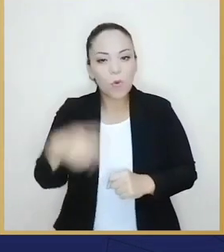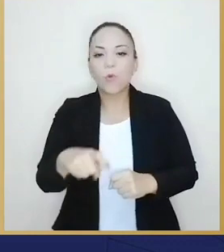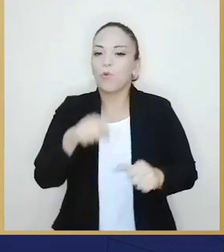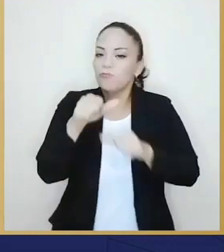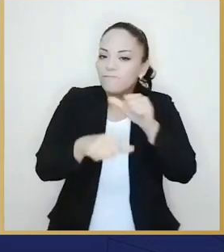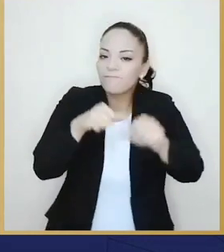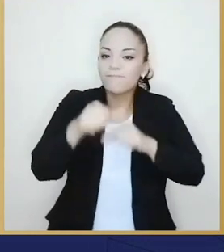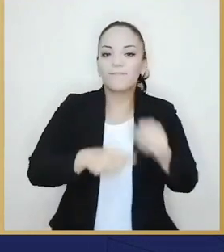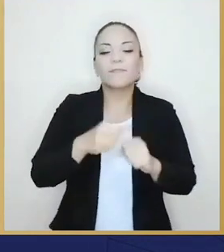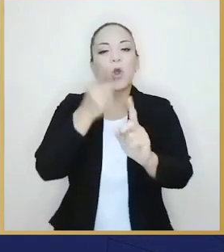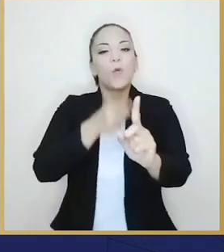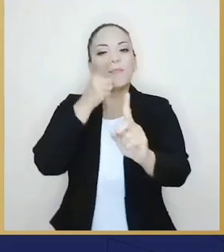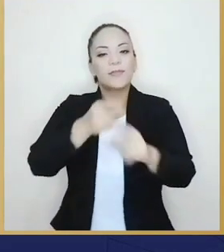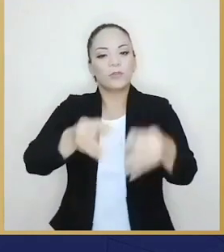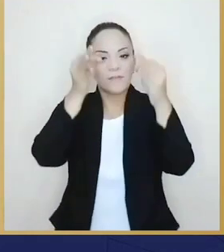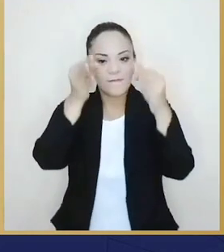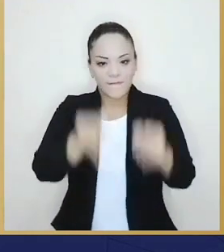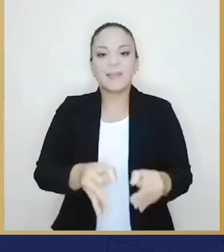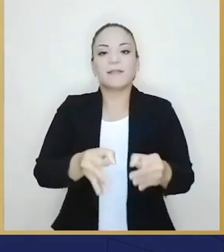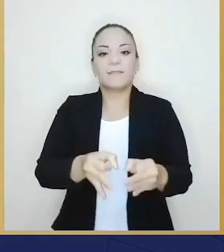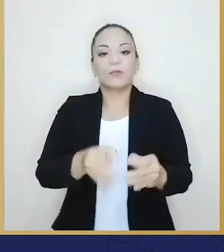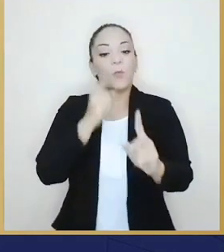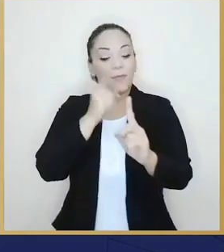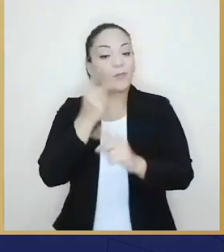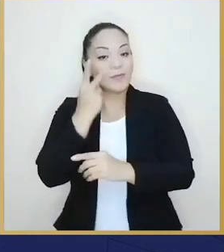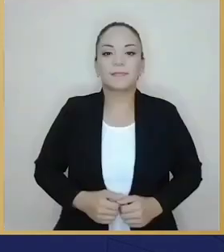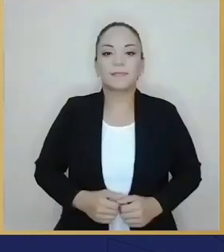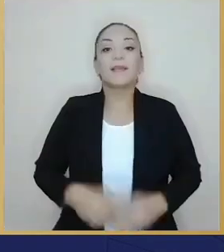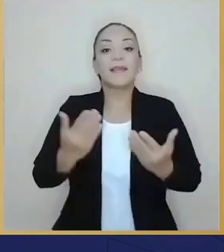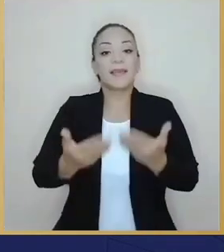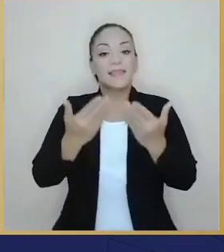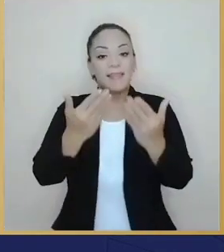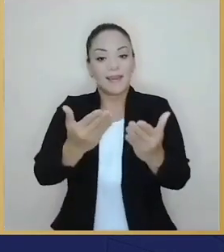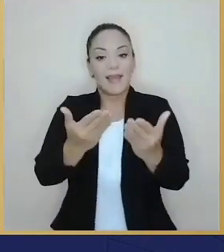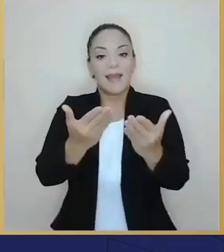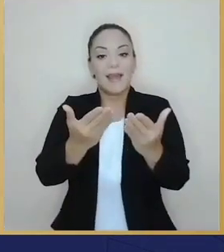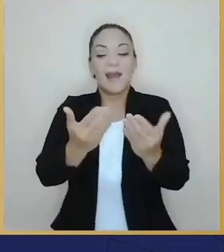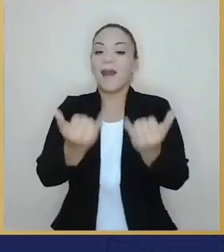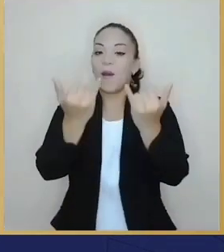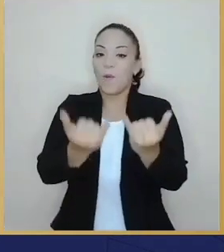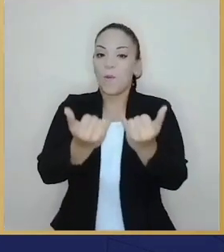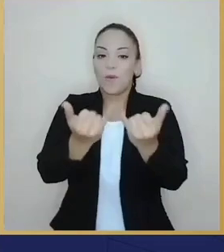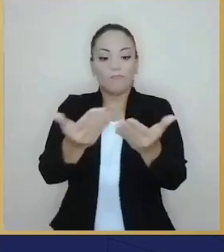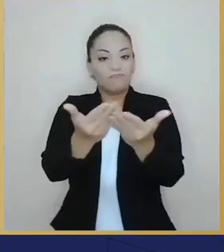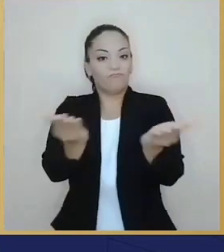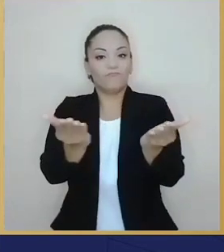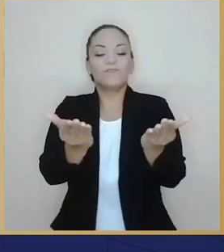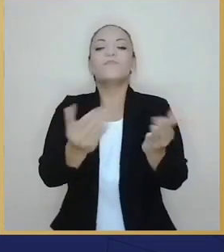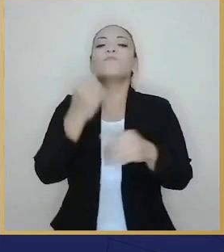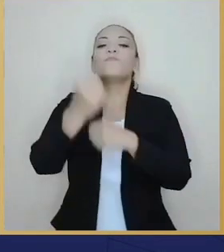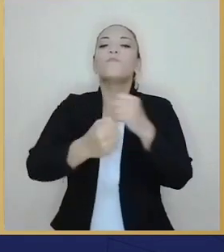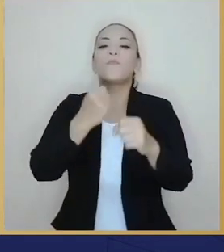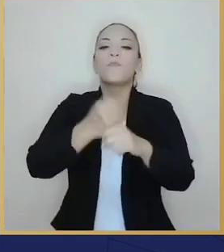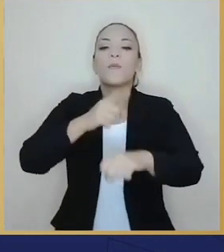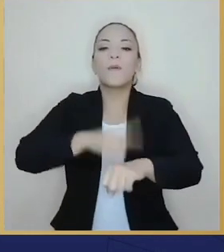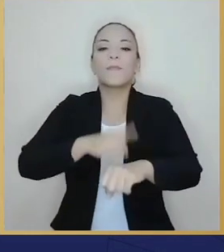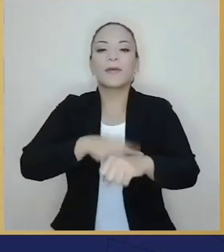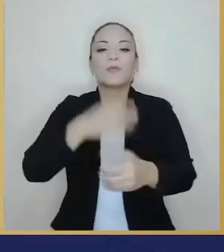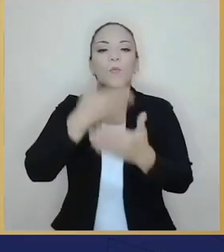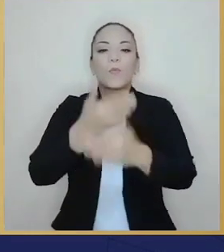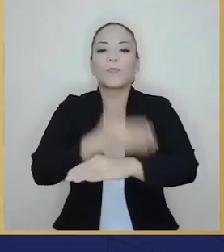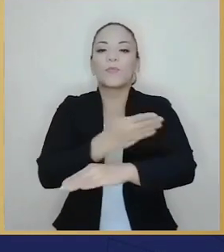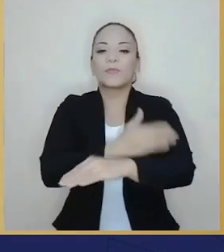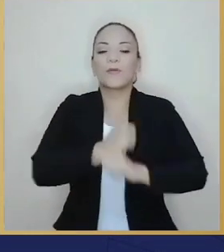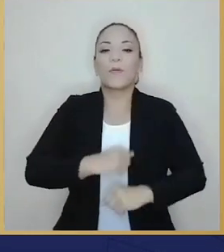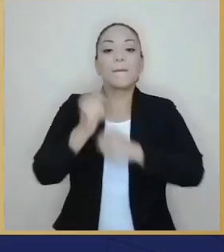ardo y esmerado, con objetivos firmes y tangibles que darán pie a una era próspera y productiva para un país